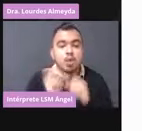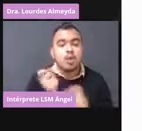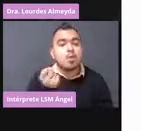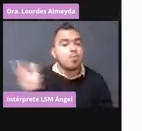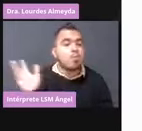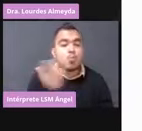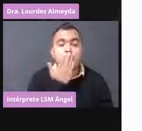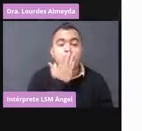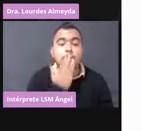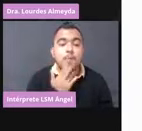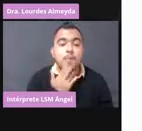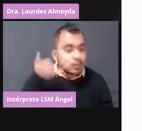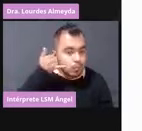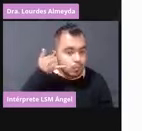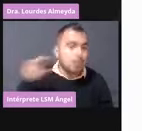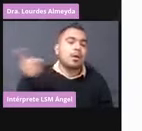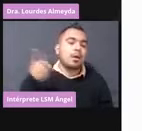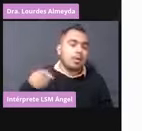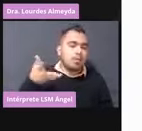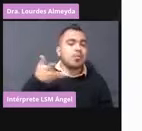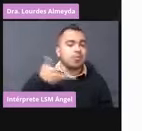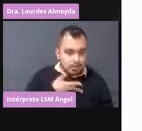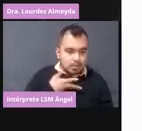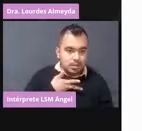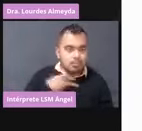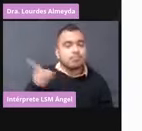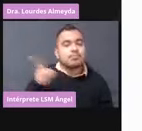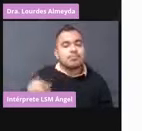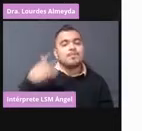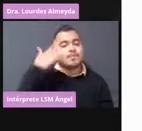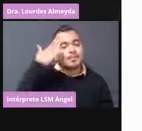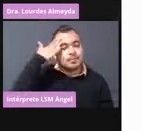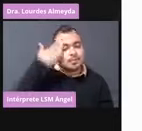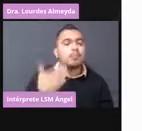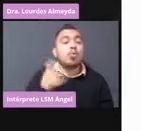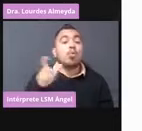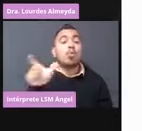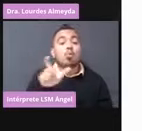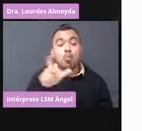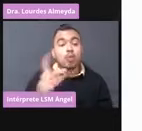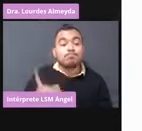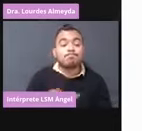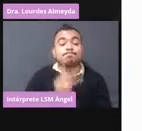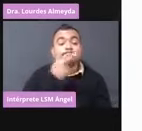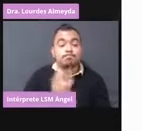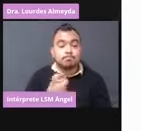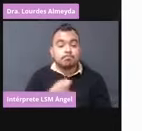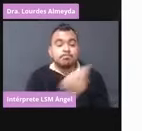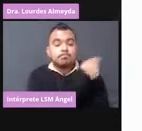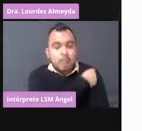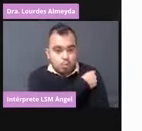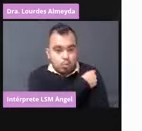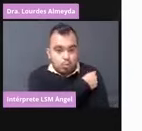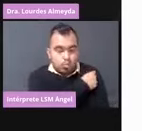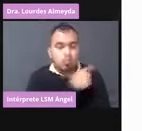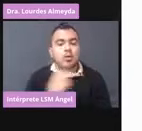para que ellos la tengan. Y para que sepan cuándo se tienen que aplicar su segunda dosis. La próxima.